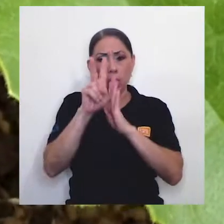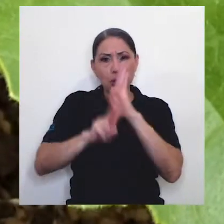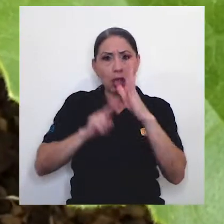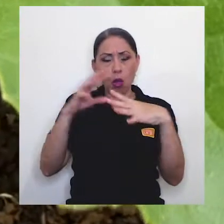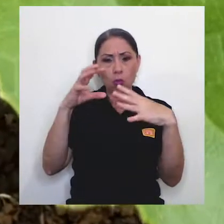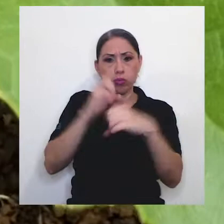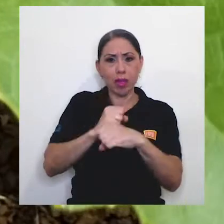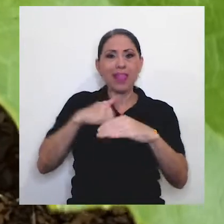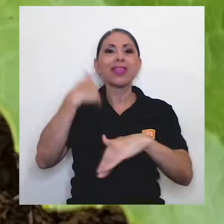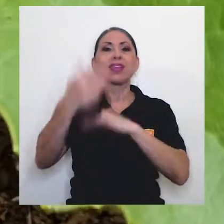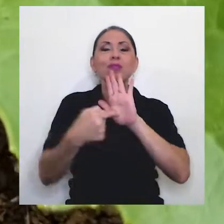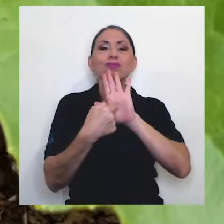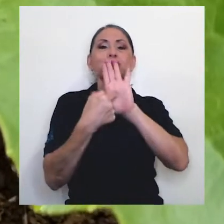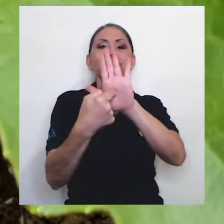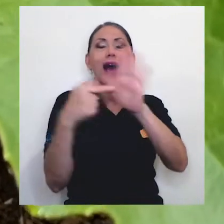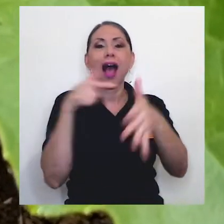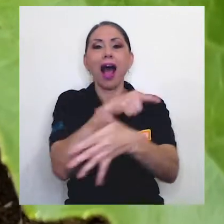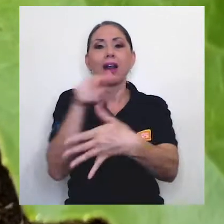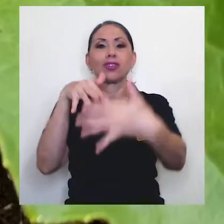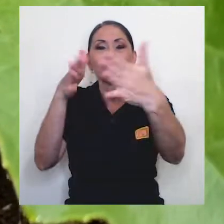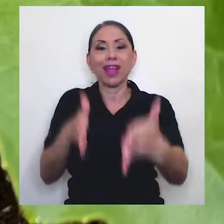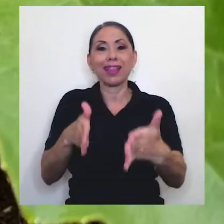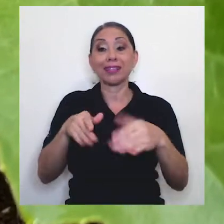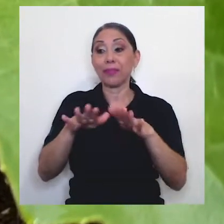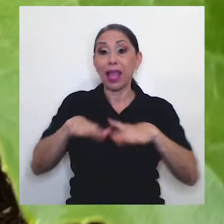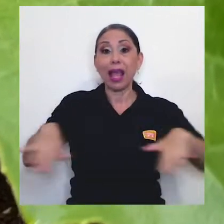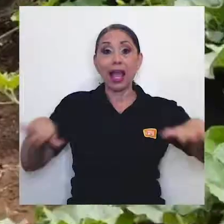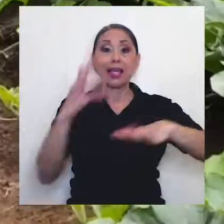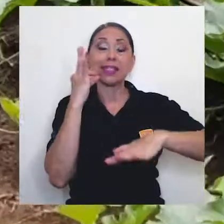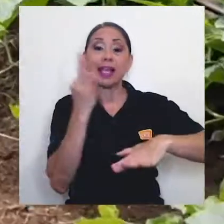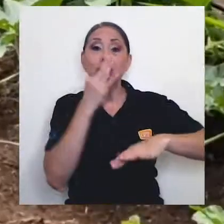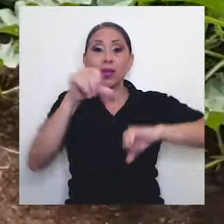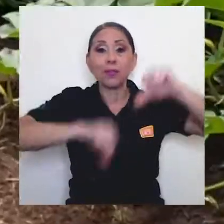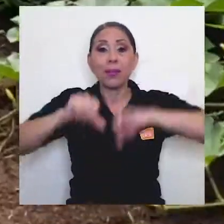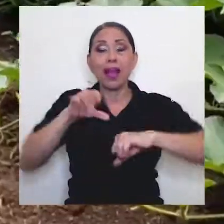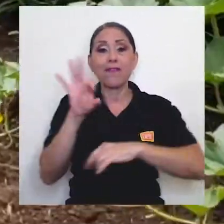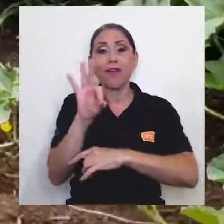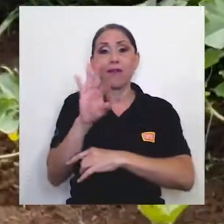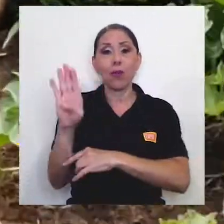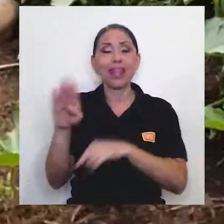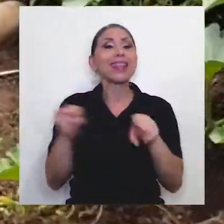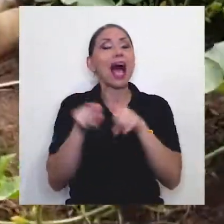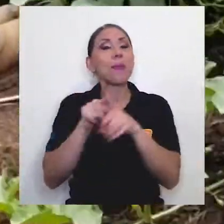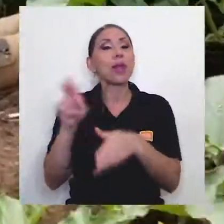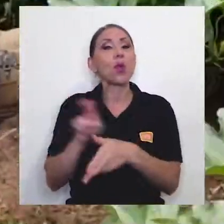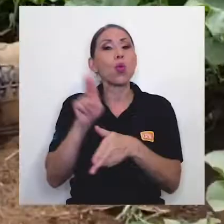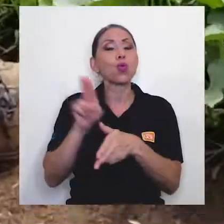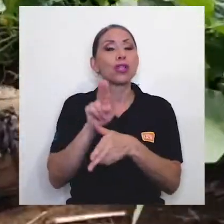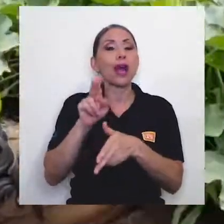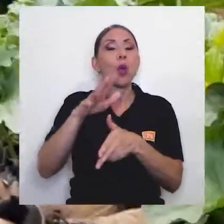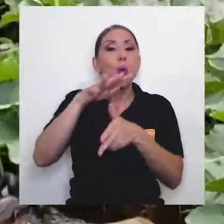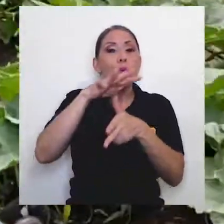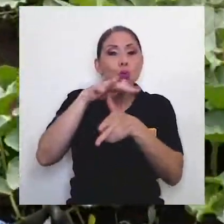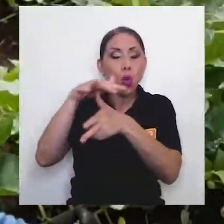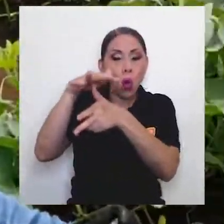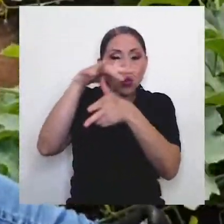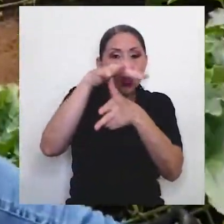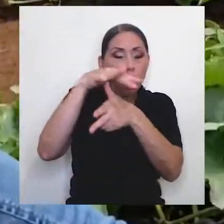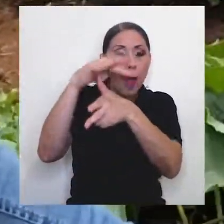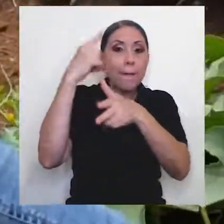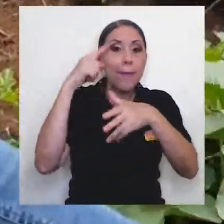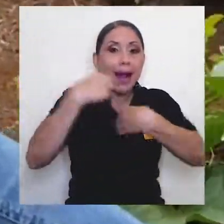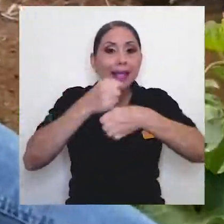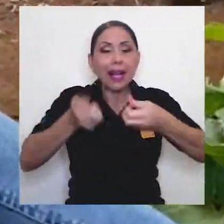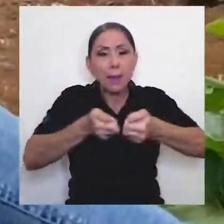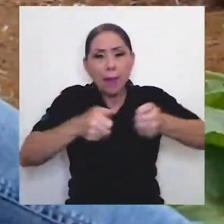La estación experimental Fabio Baudirio también ha hecho uso de un drone que les ha permitido realizar mapas de vegetación